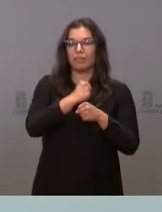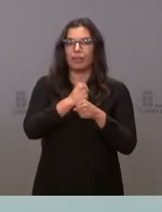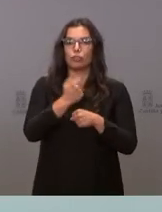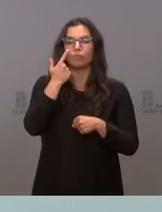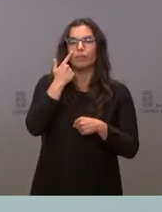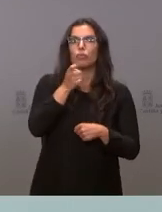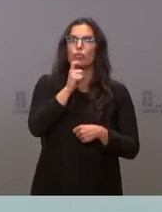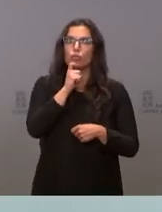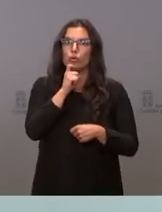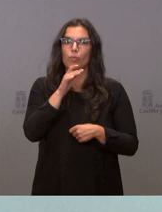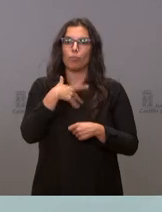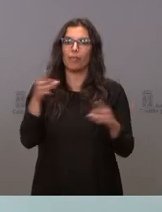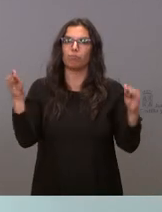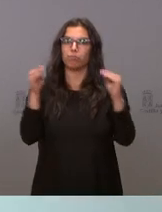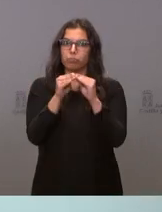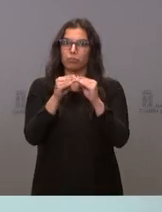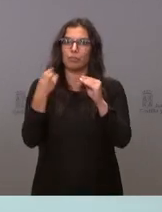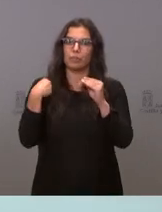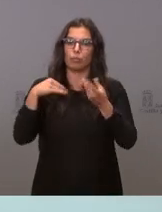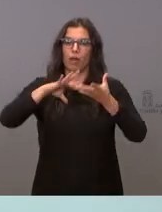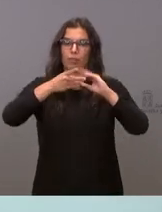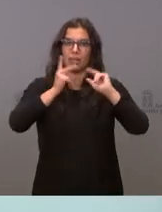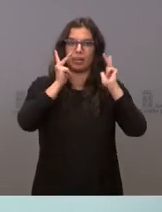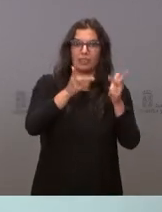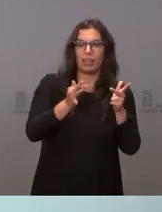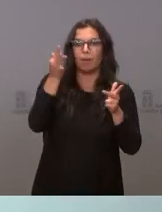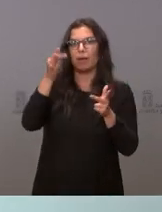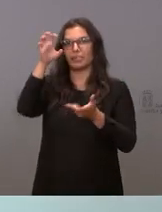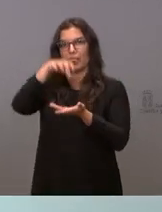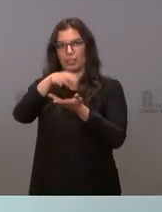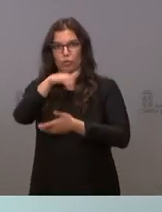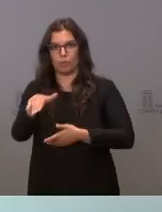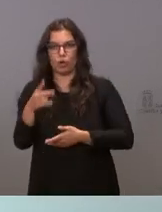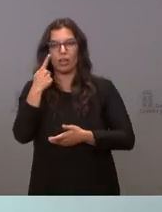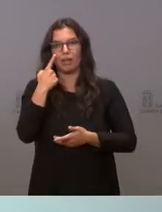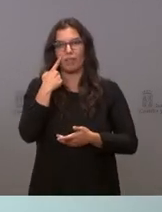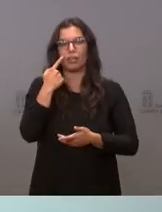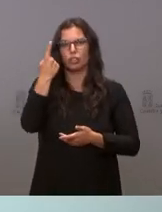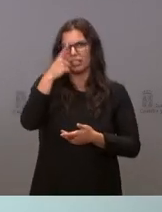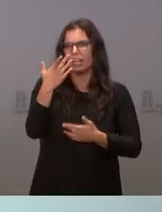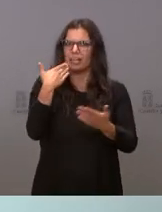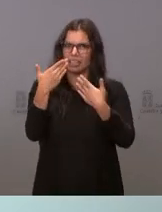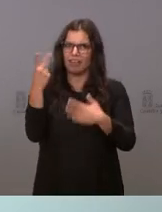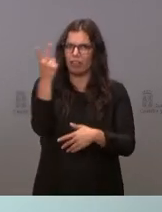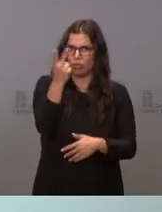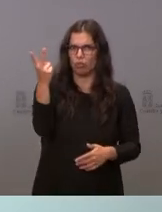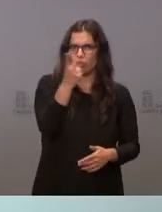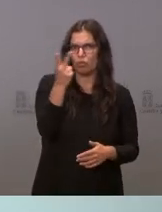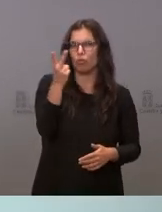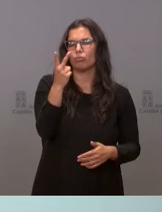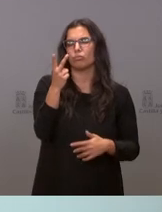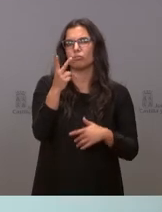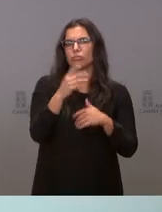manera pueden hacerse compatibles ambas aspiraciones sé que hay conversaciones entre